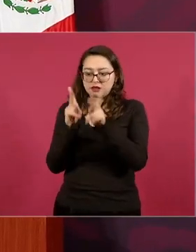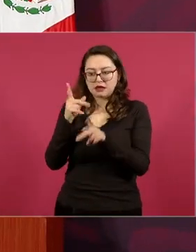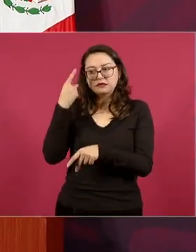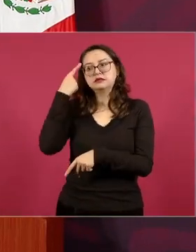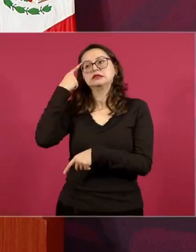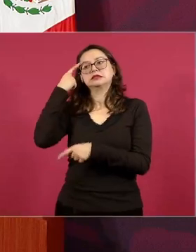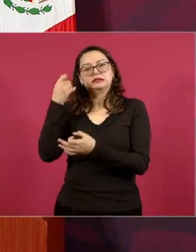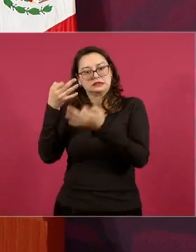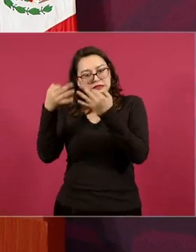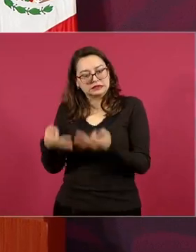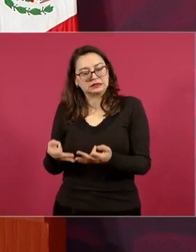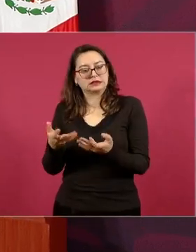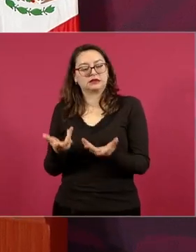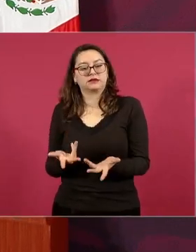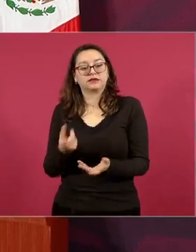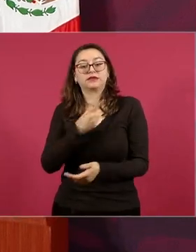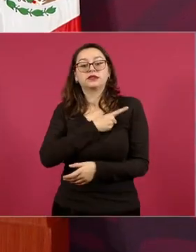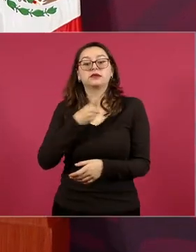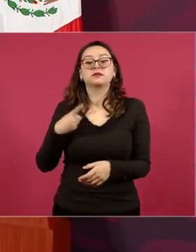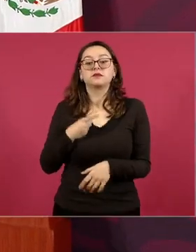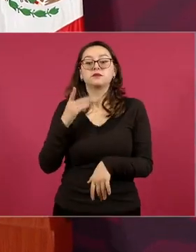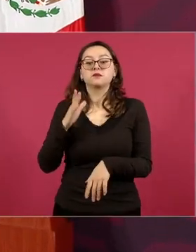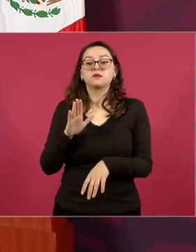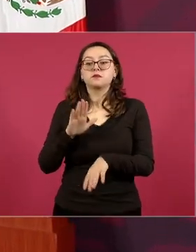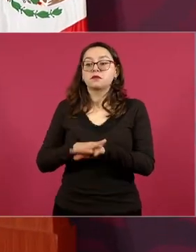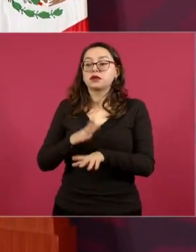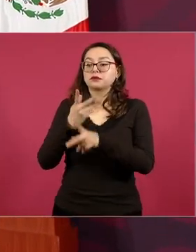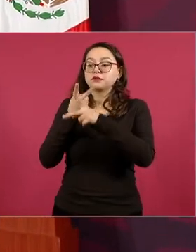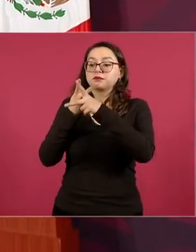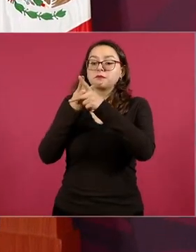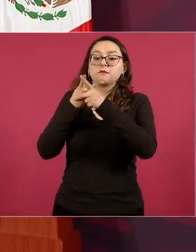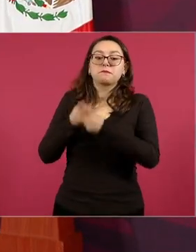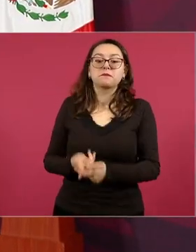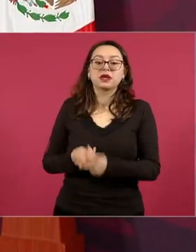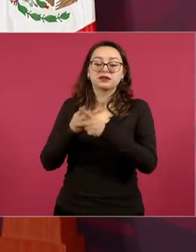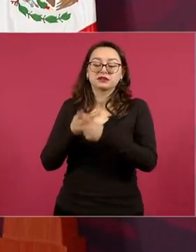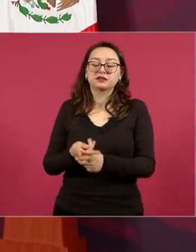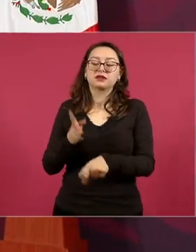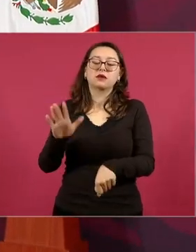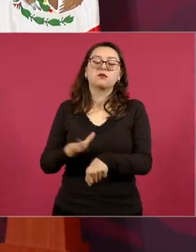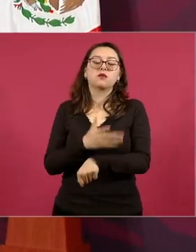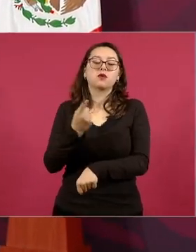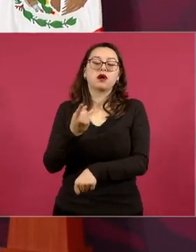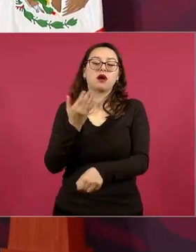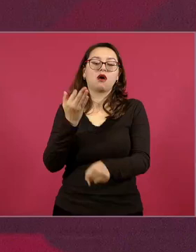hay que tener paciencia porque en esta temporada de elecciones